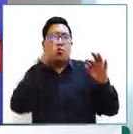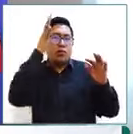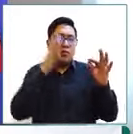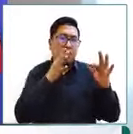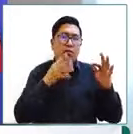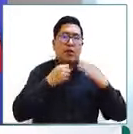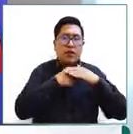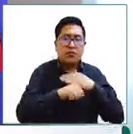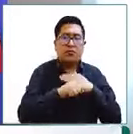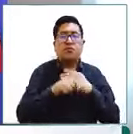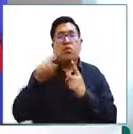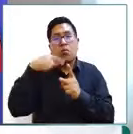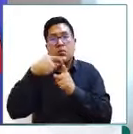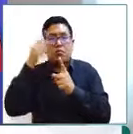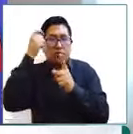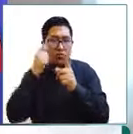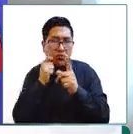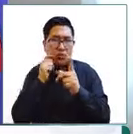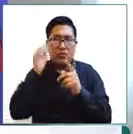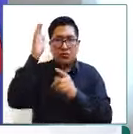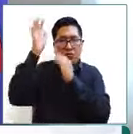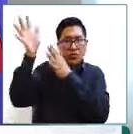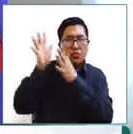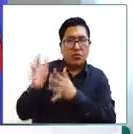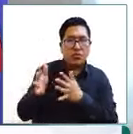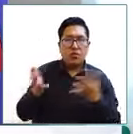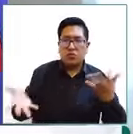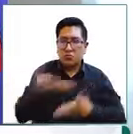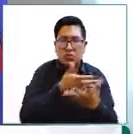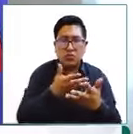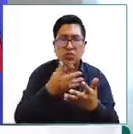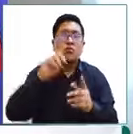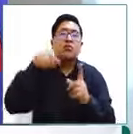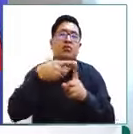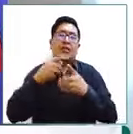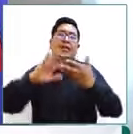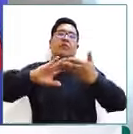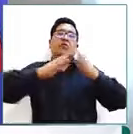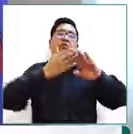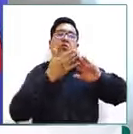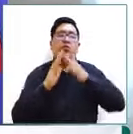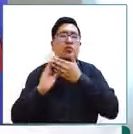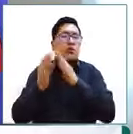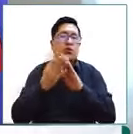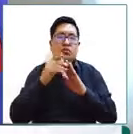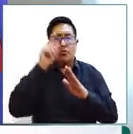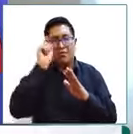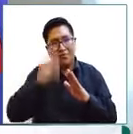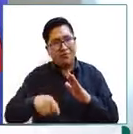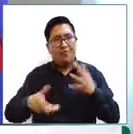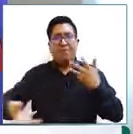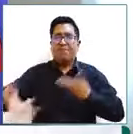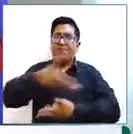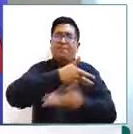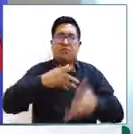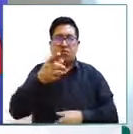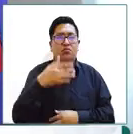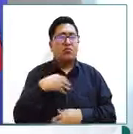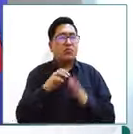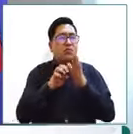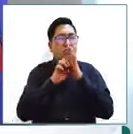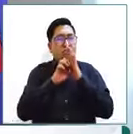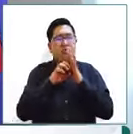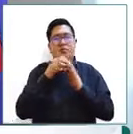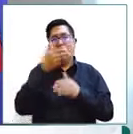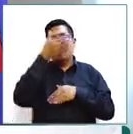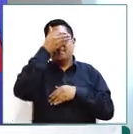esta familia ampliada, ¿no? También, sino con miembros de la propia comunidad. Y esto es a veces algo que desconocemos desde el momento que